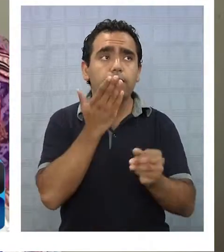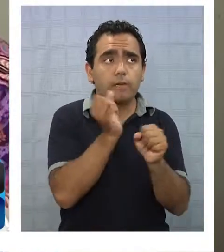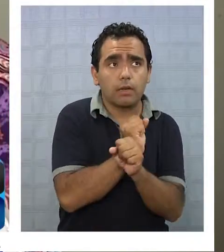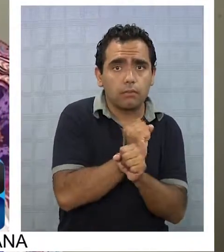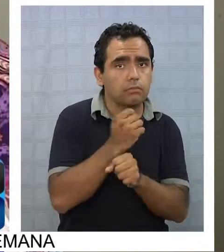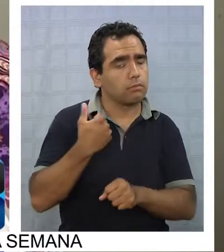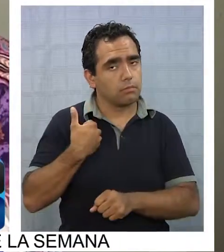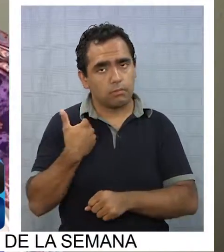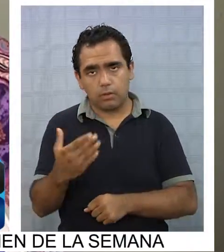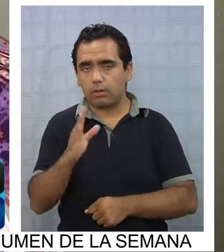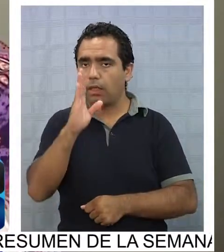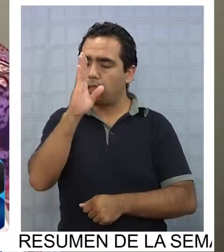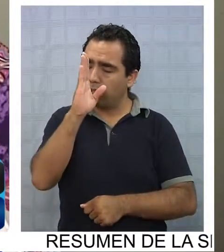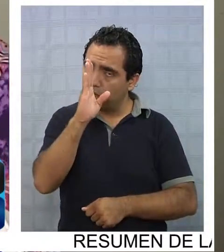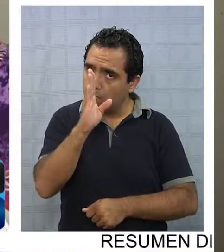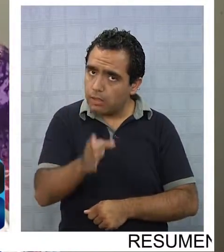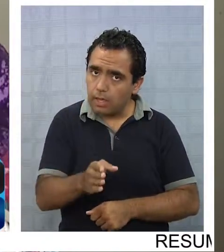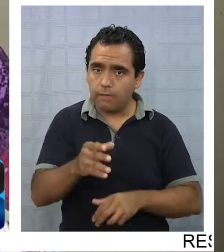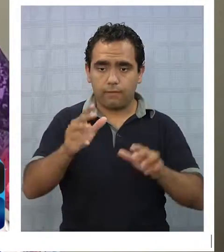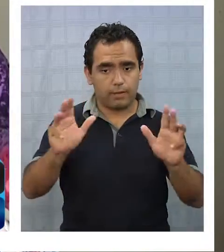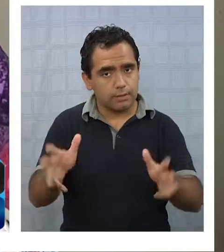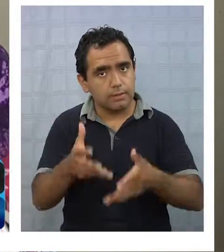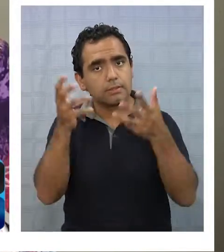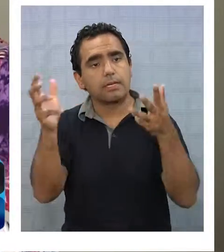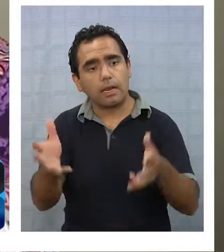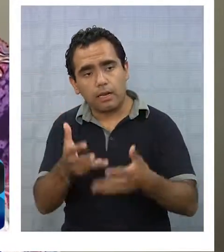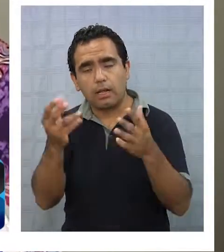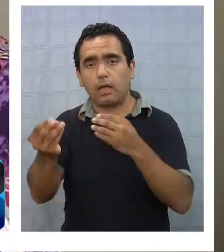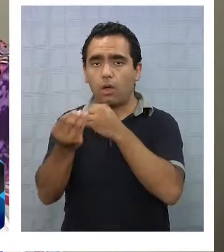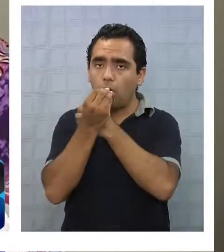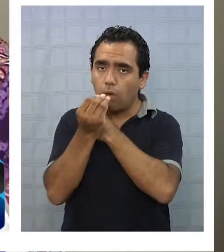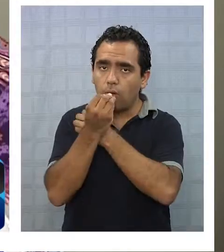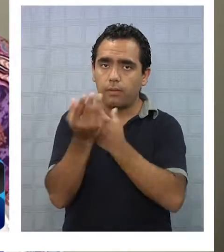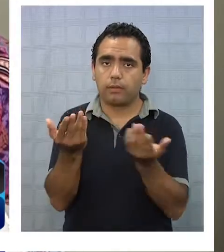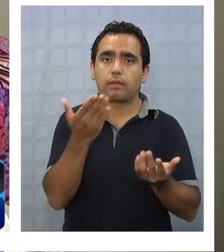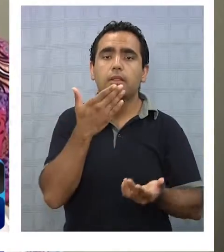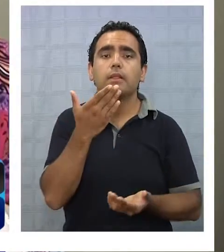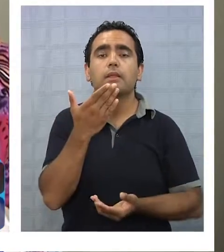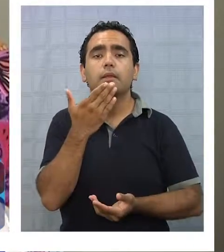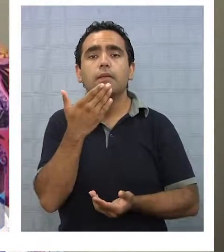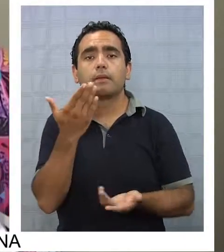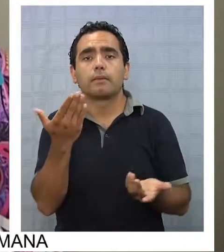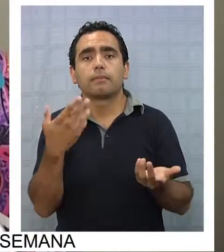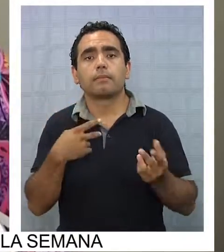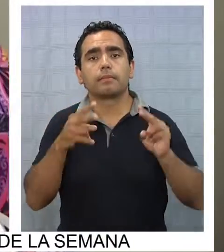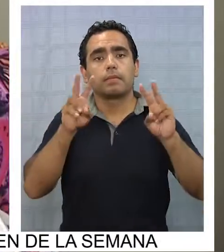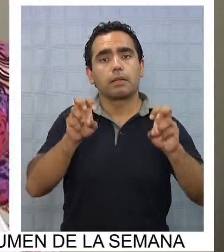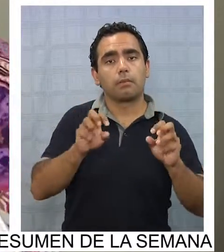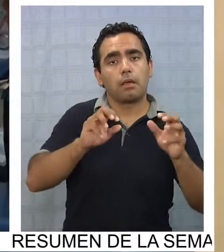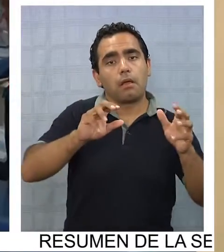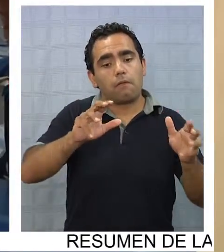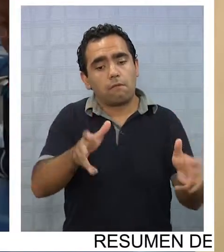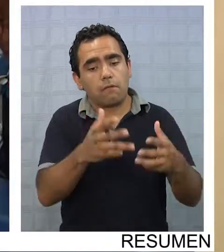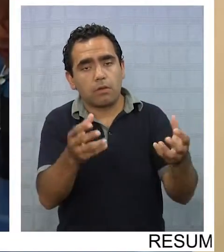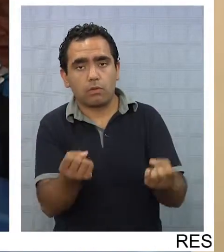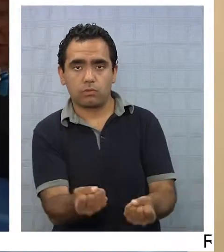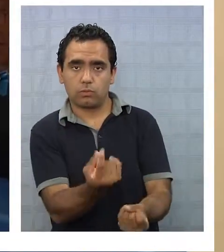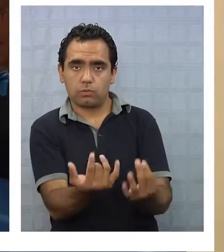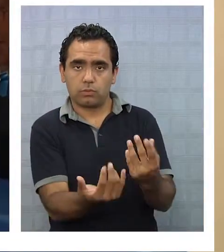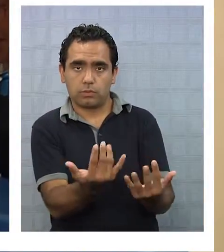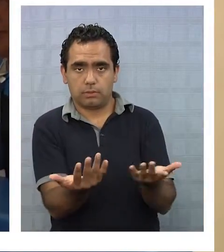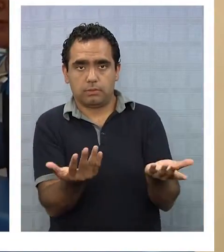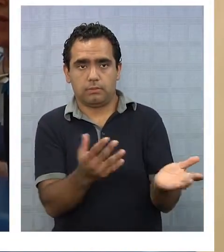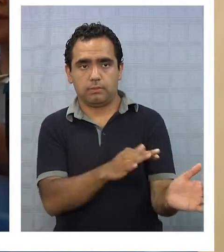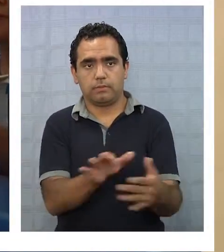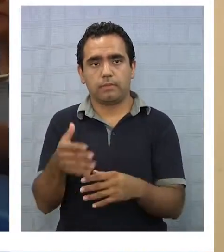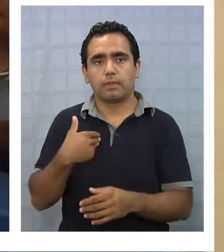es necesario que yo coma ensaladas, ¿me entiendes? O por último lo podemos cambiar por a lo mejor verduras cocidas. Tomar bastante